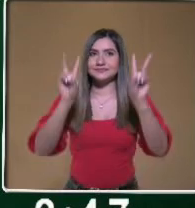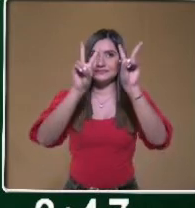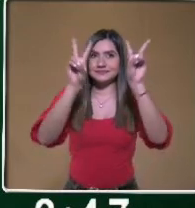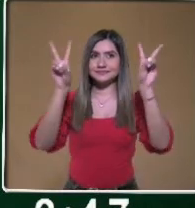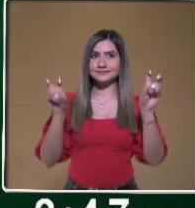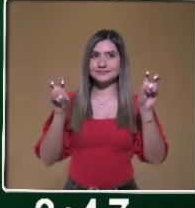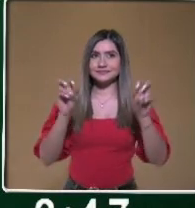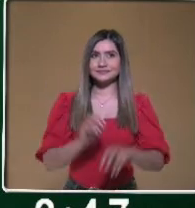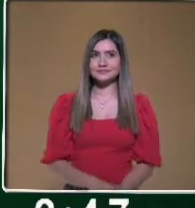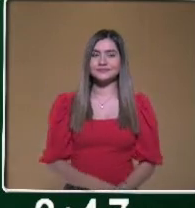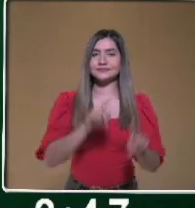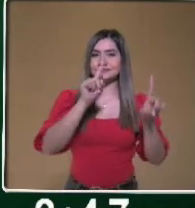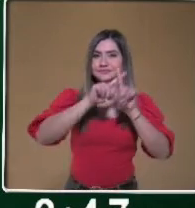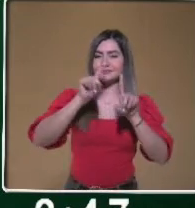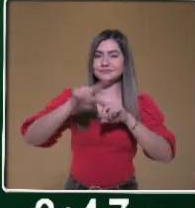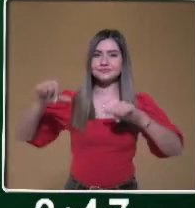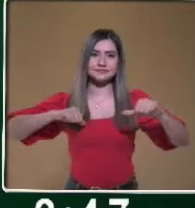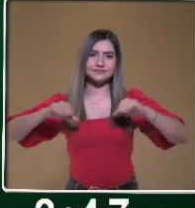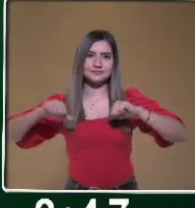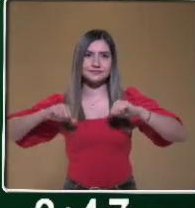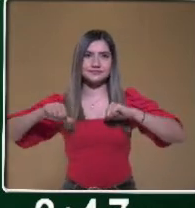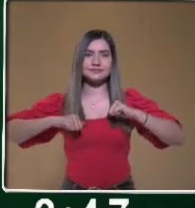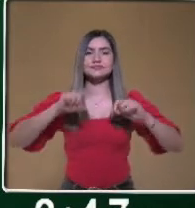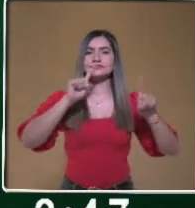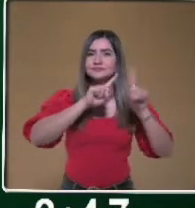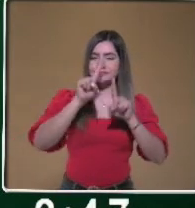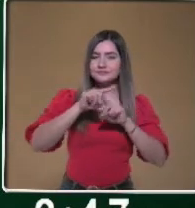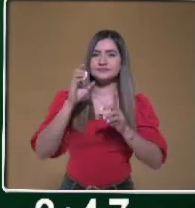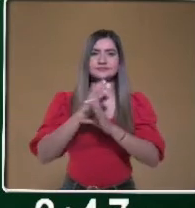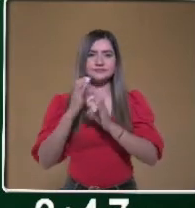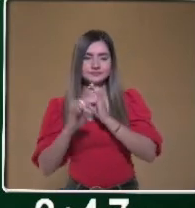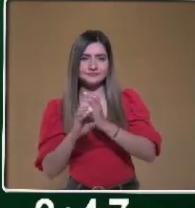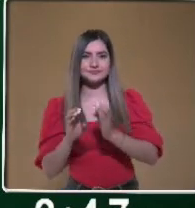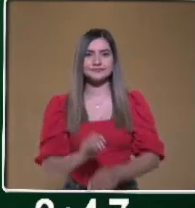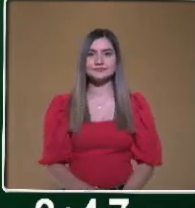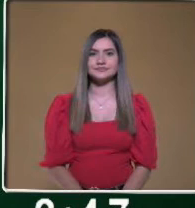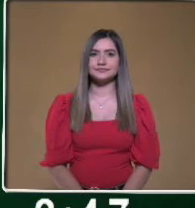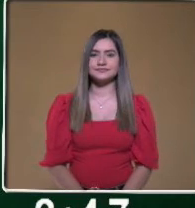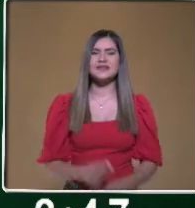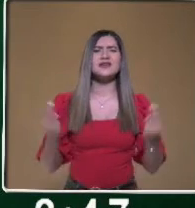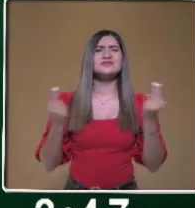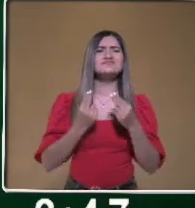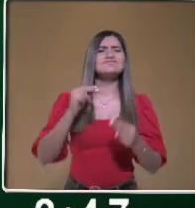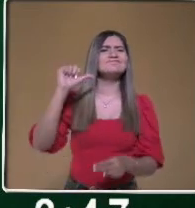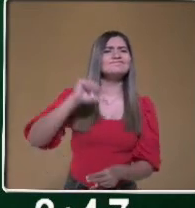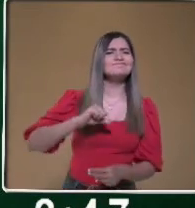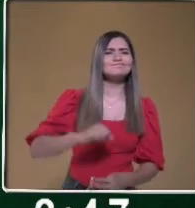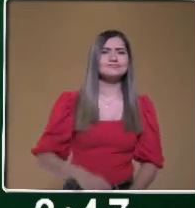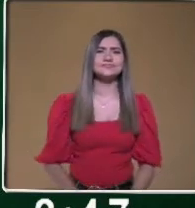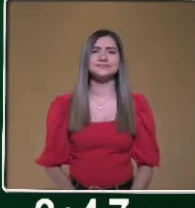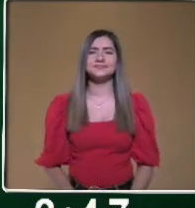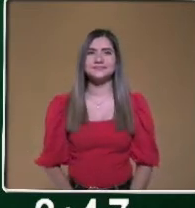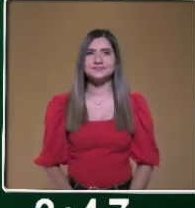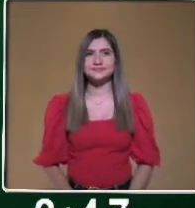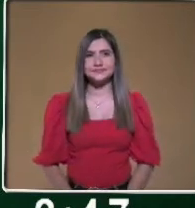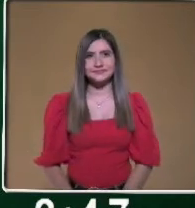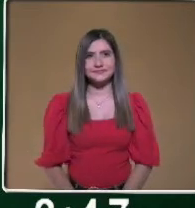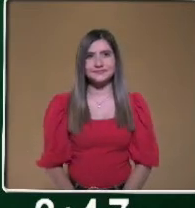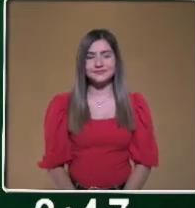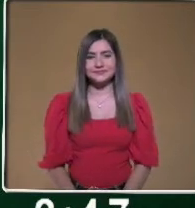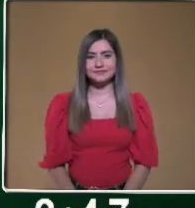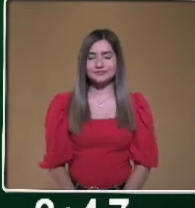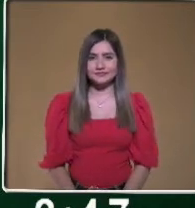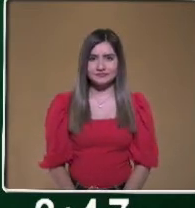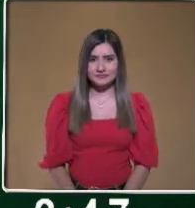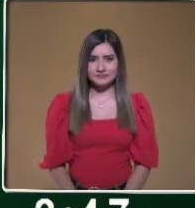diversas actividades, diversos productos. ¿Qué vamos a necesitar? Bueno, maestra, vamos a necesitar